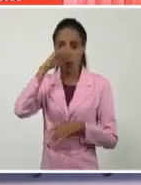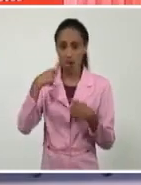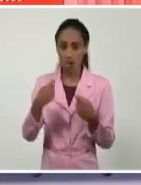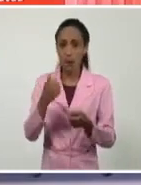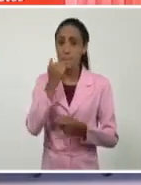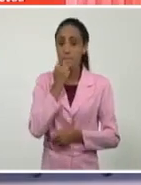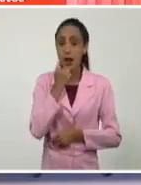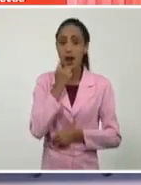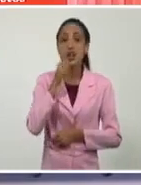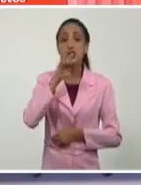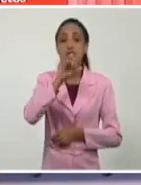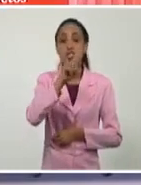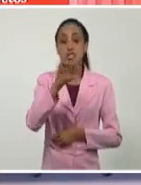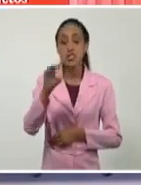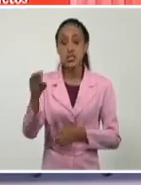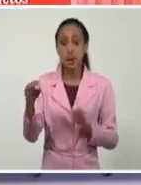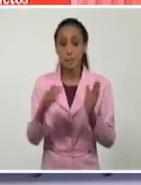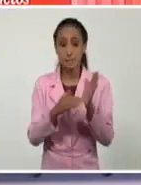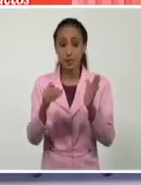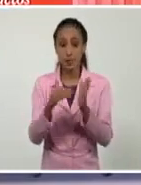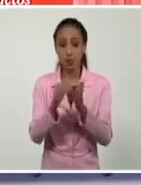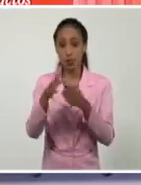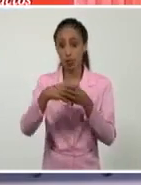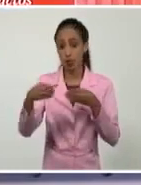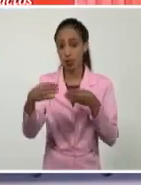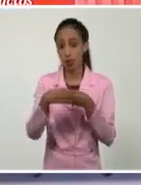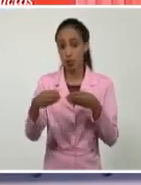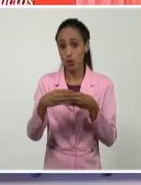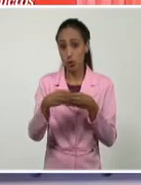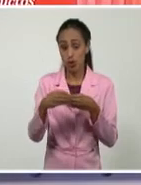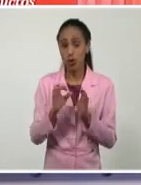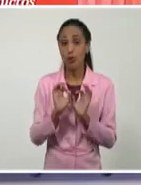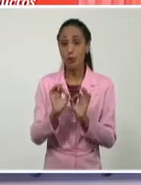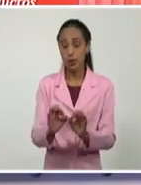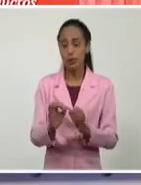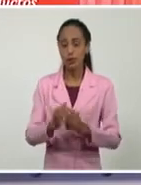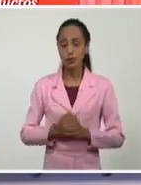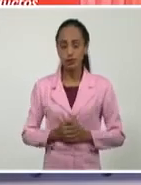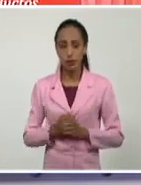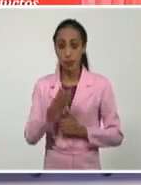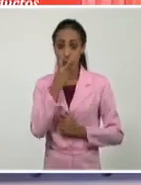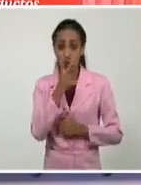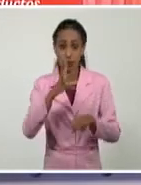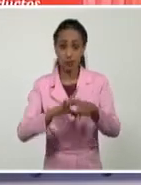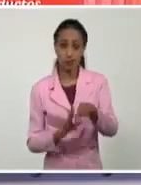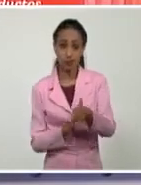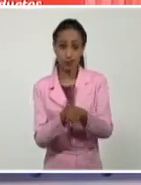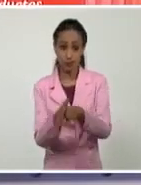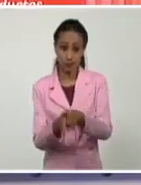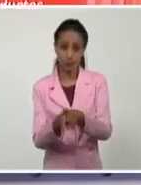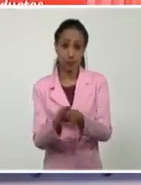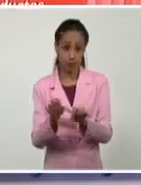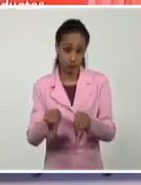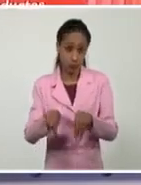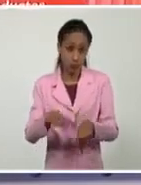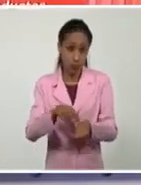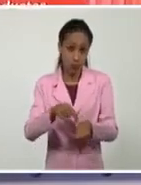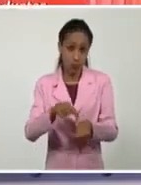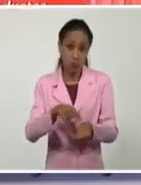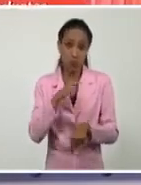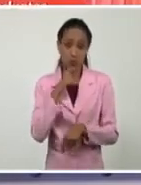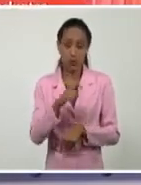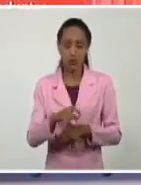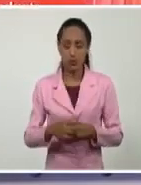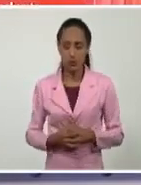más de 100 millones de dólares para hacerle frente a esta pandemia en la actual batalla sanitaria. Es que a